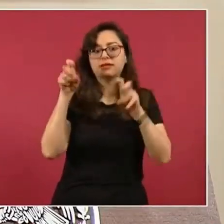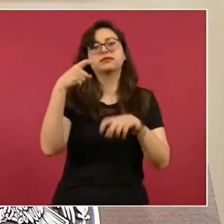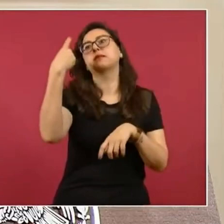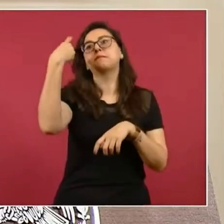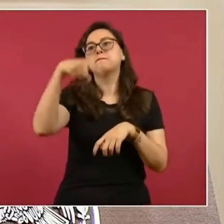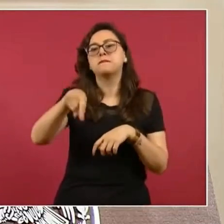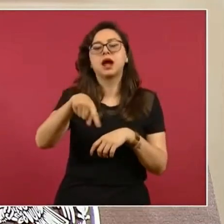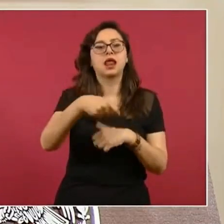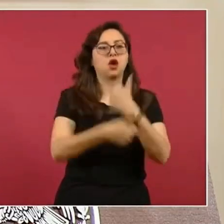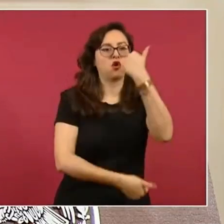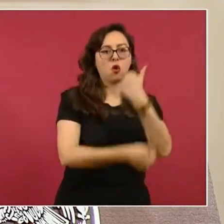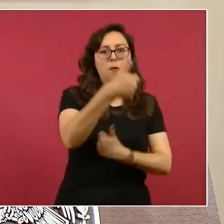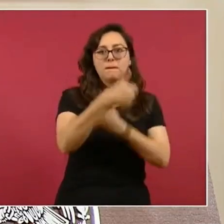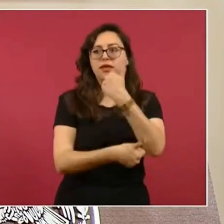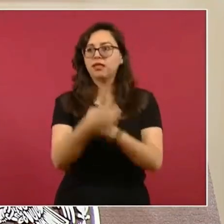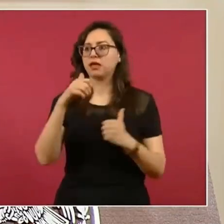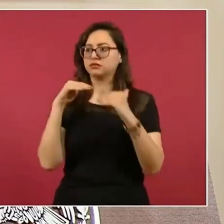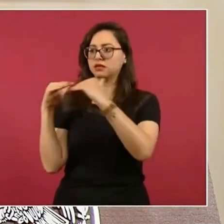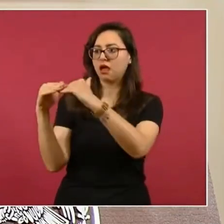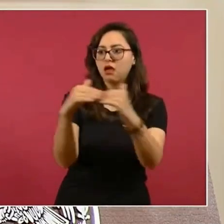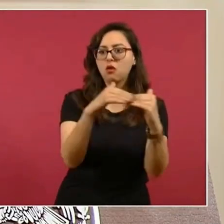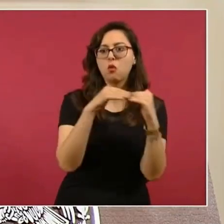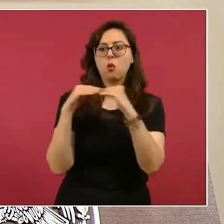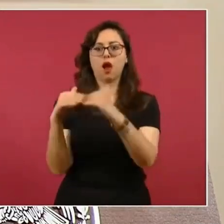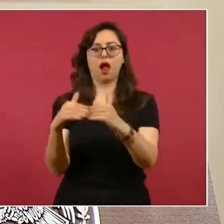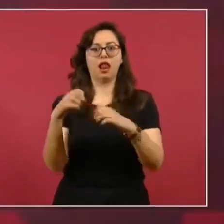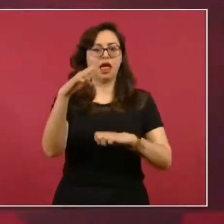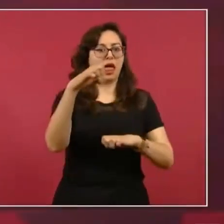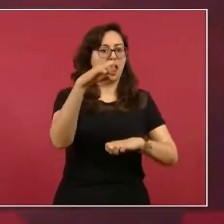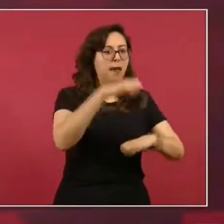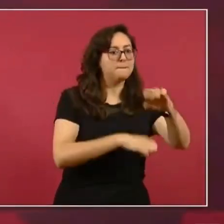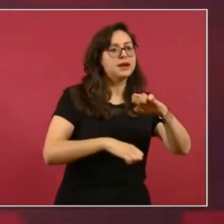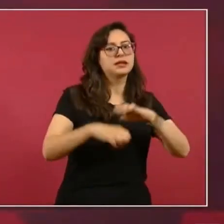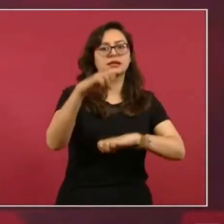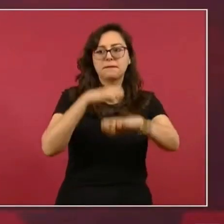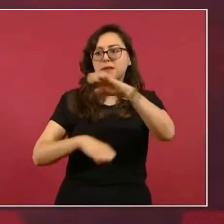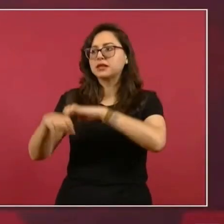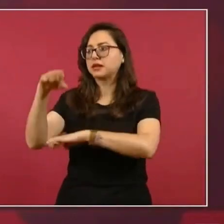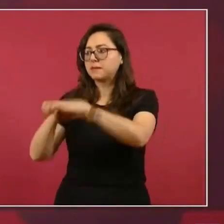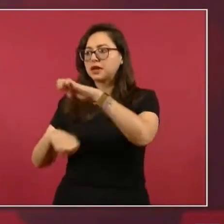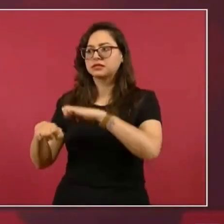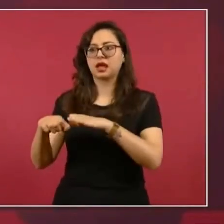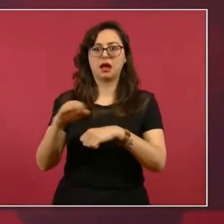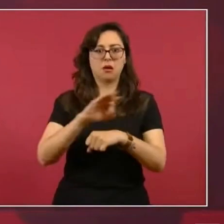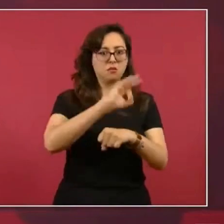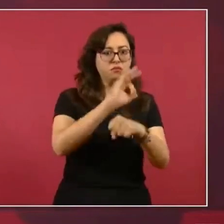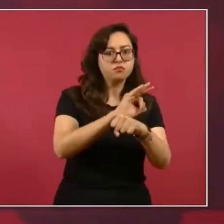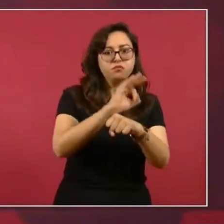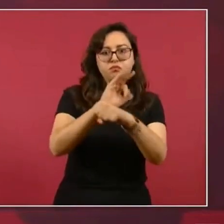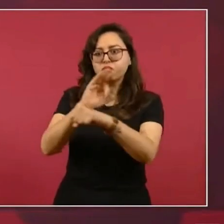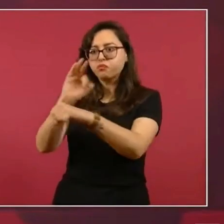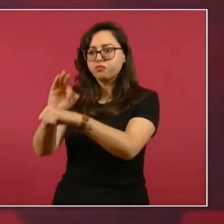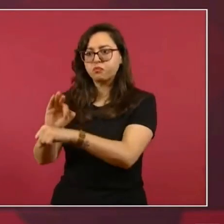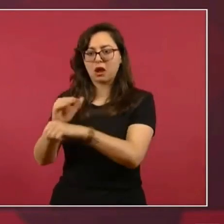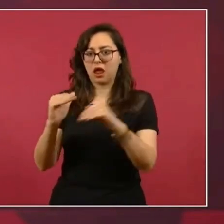Para. Fortalecer. Las empresas públicas. Lo impugnaba.